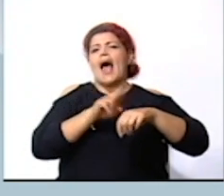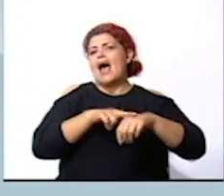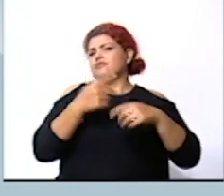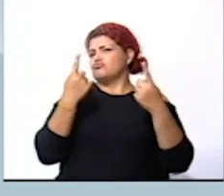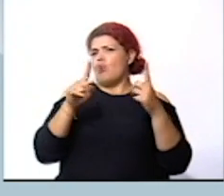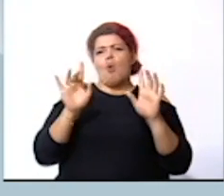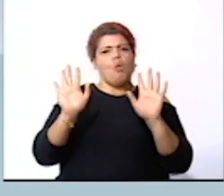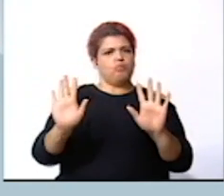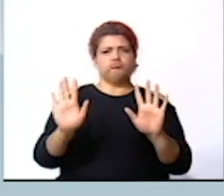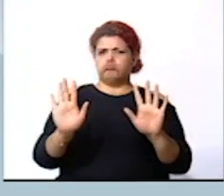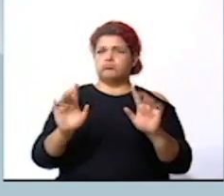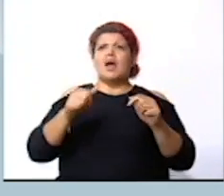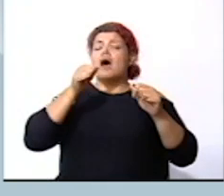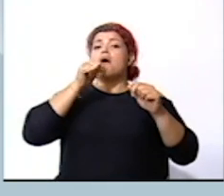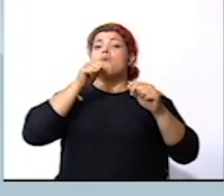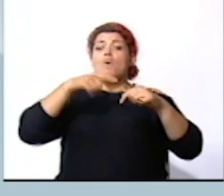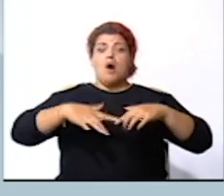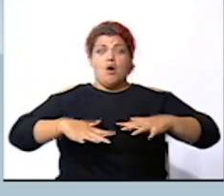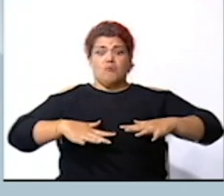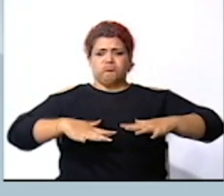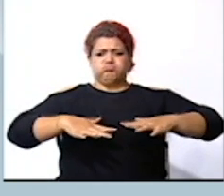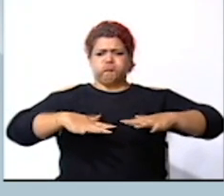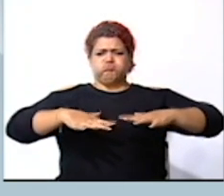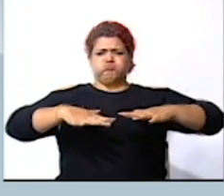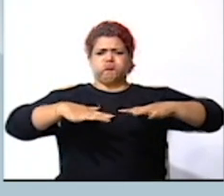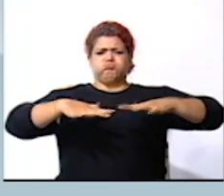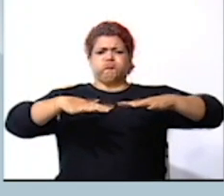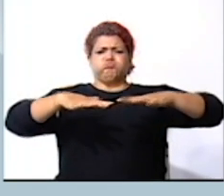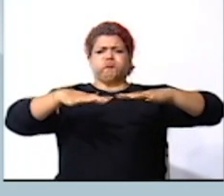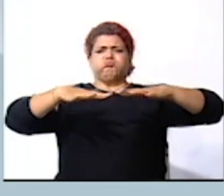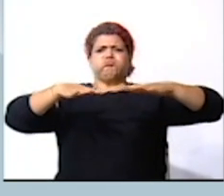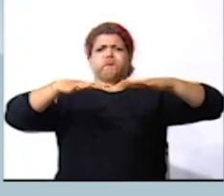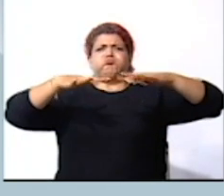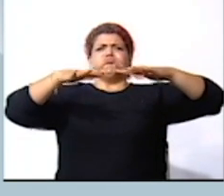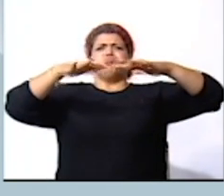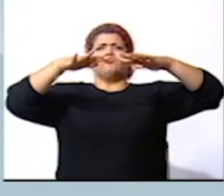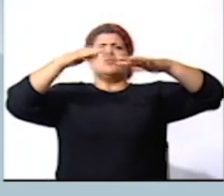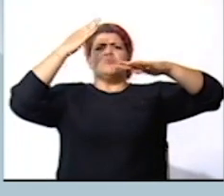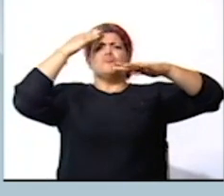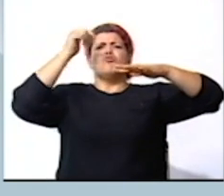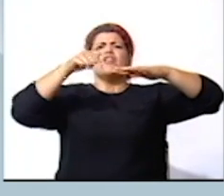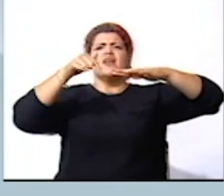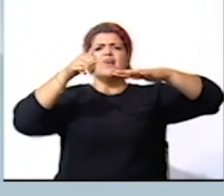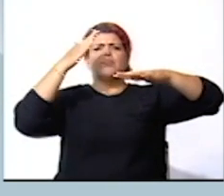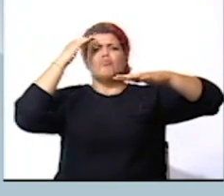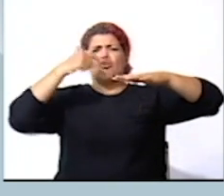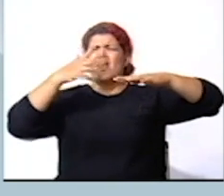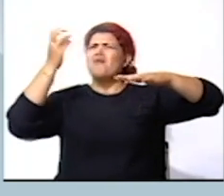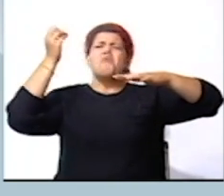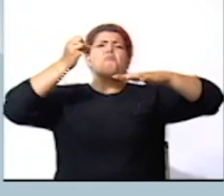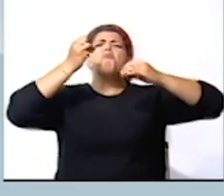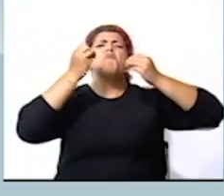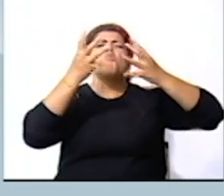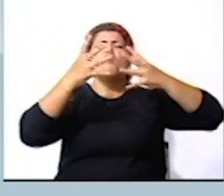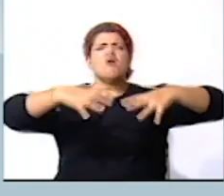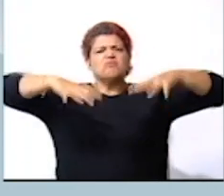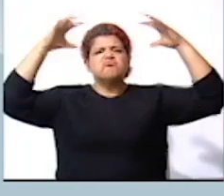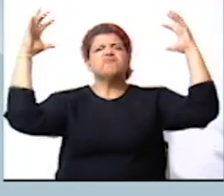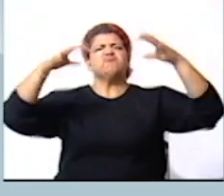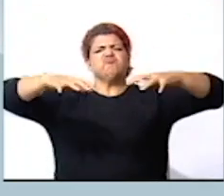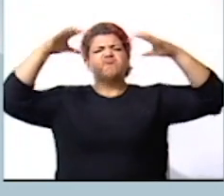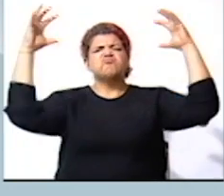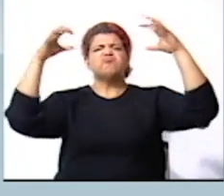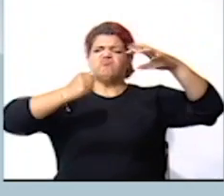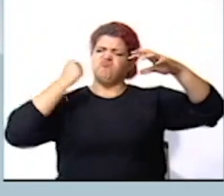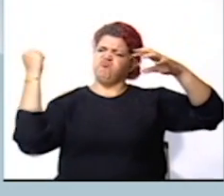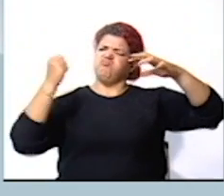donde el agua cubre el terreno porque porque existen muchas precipitaciones o lluvias